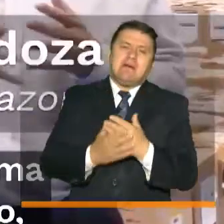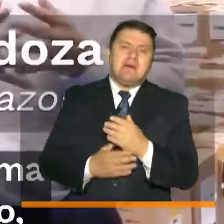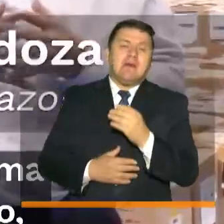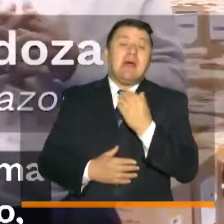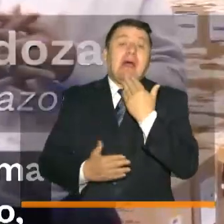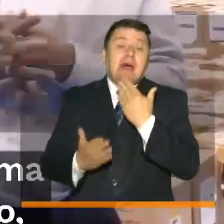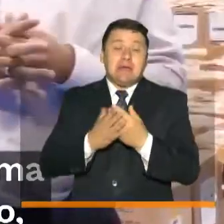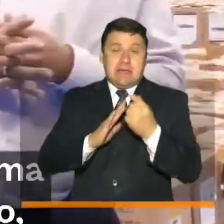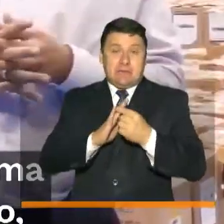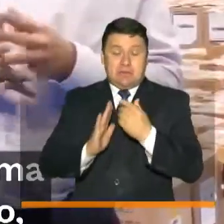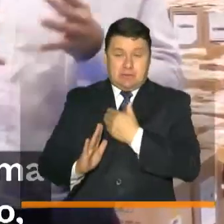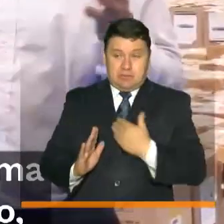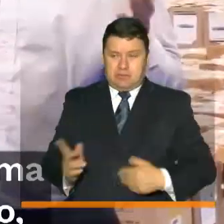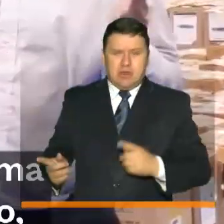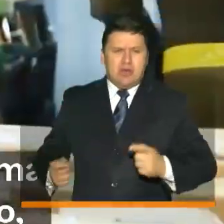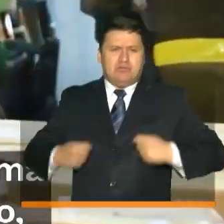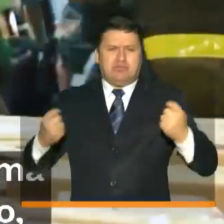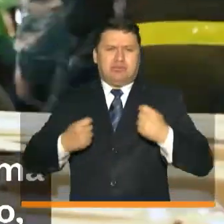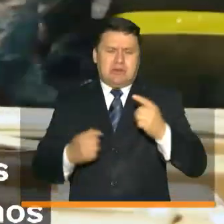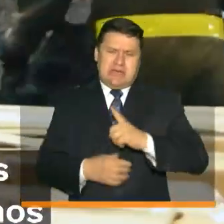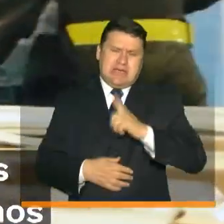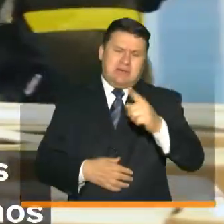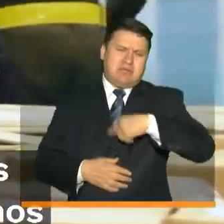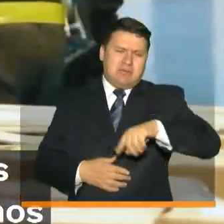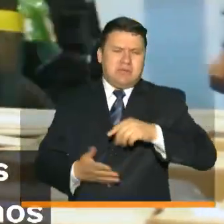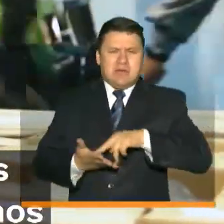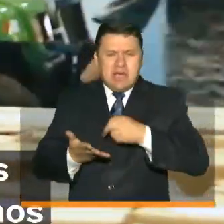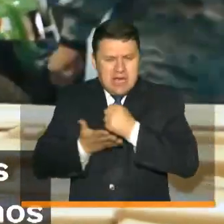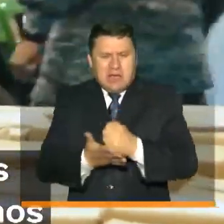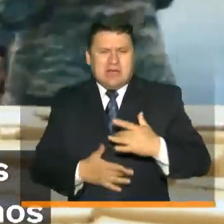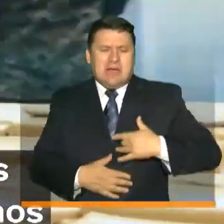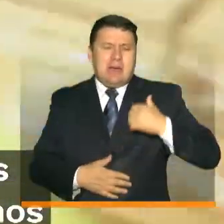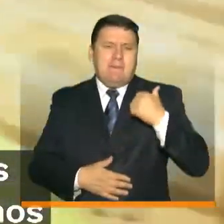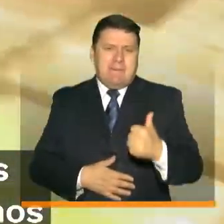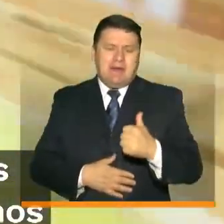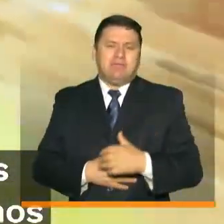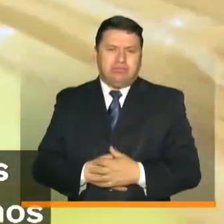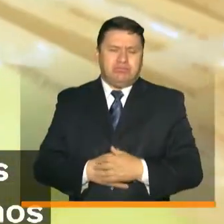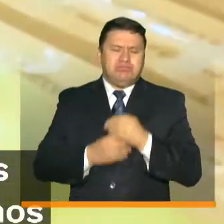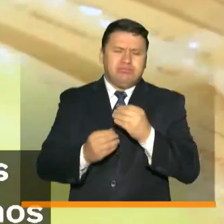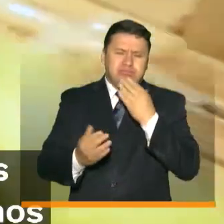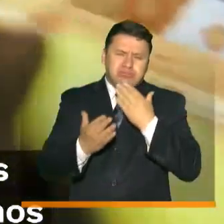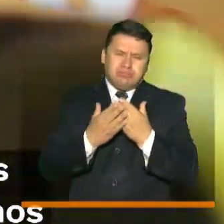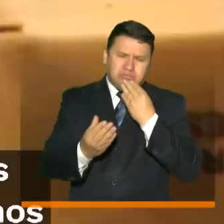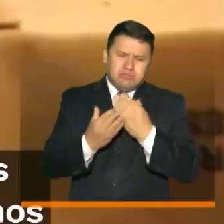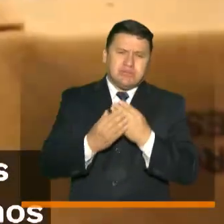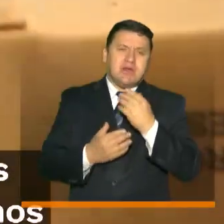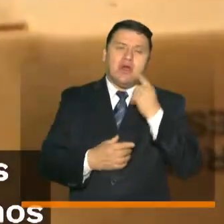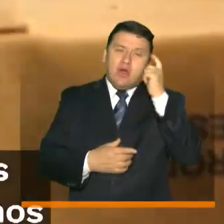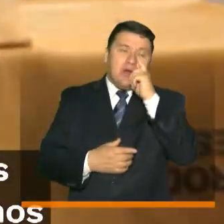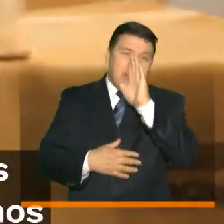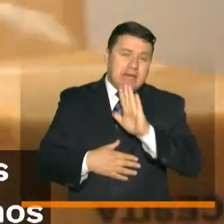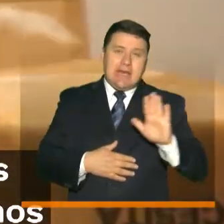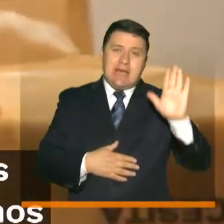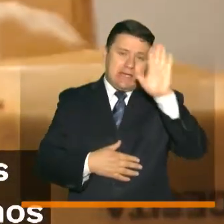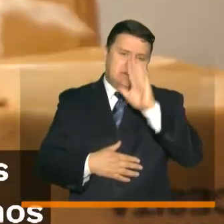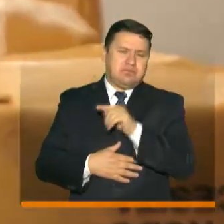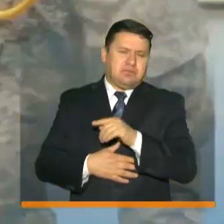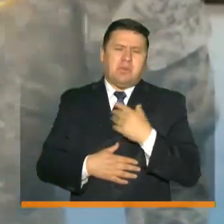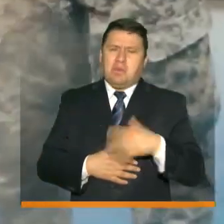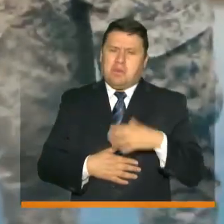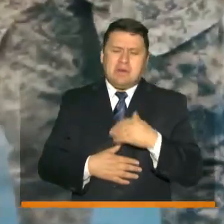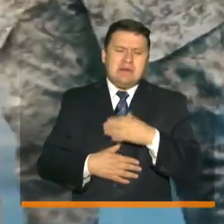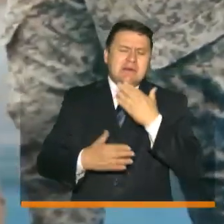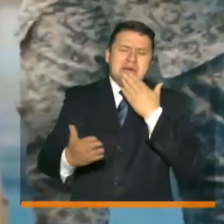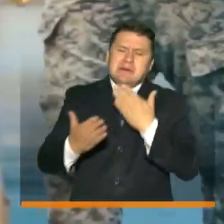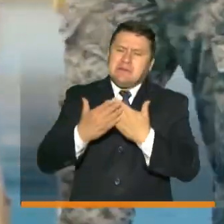a la primera dama por esa campaña que viene liderando. Ayudar nos hace bien. Muchísimas gracias al gobierno nacional. Estaremos